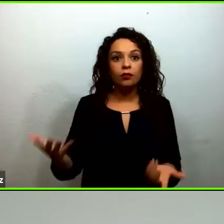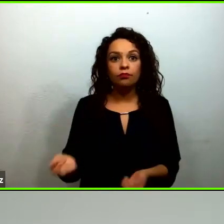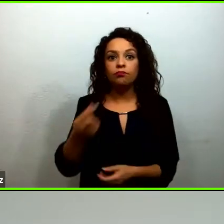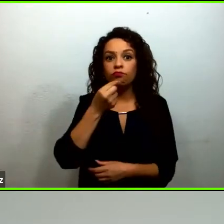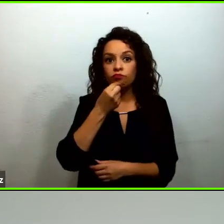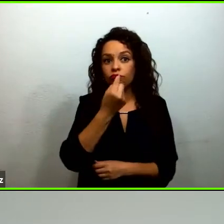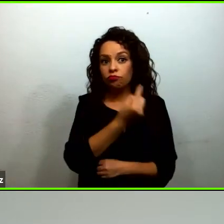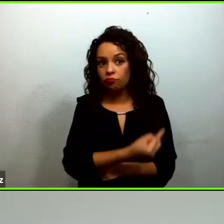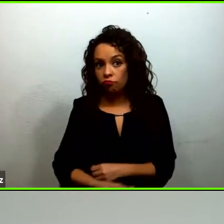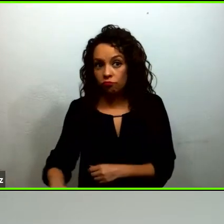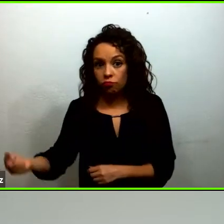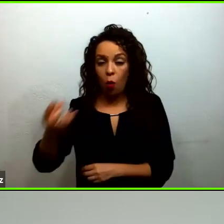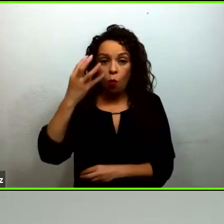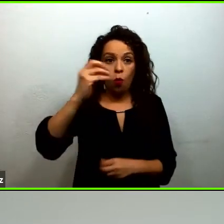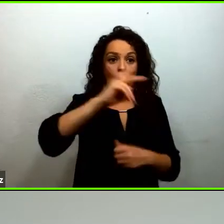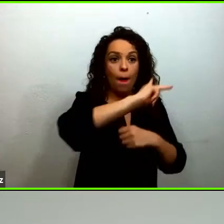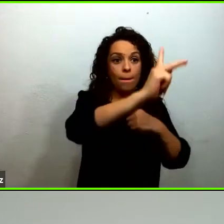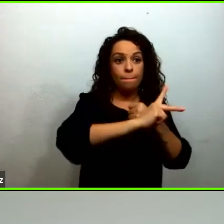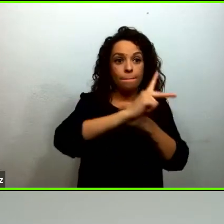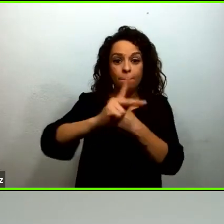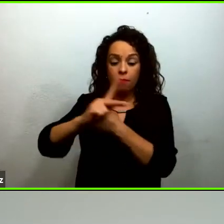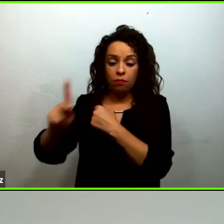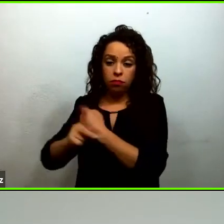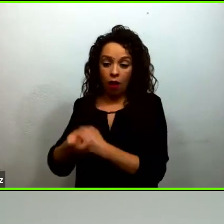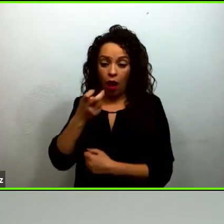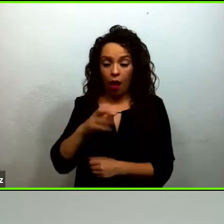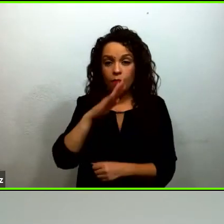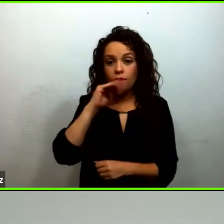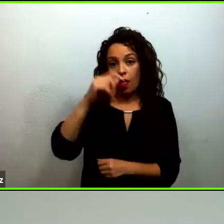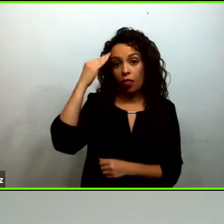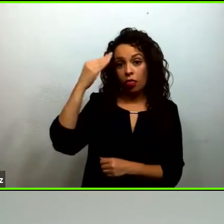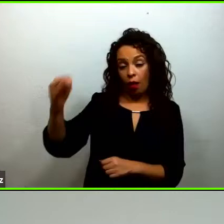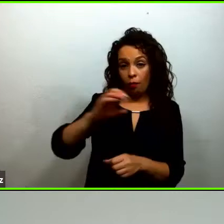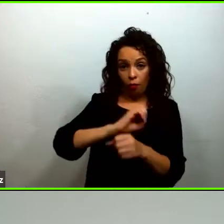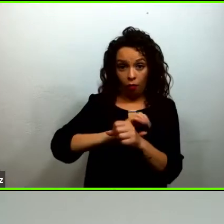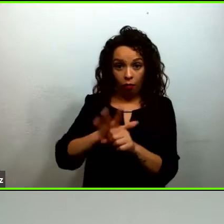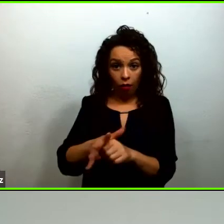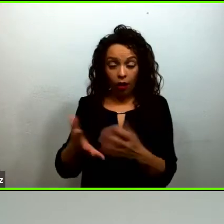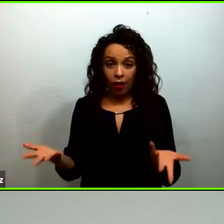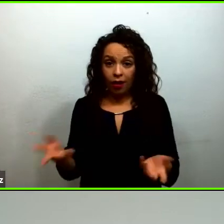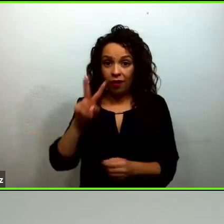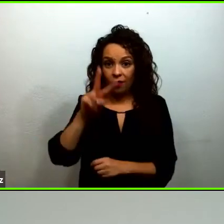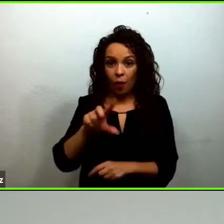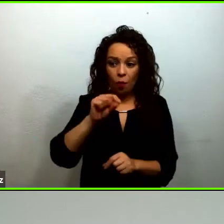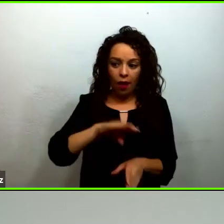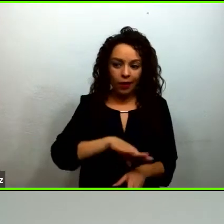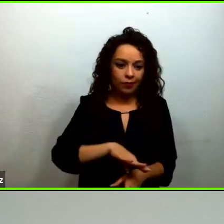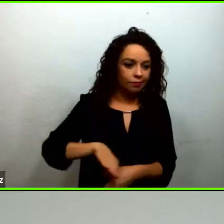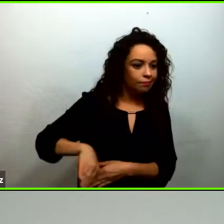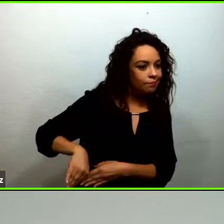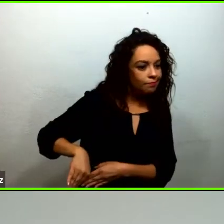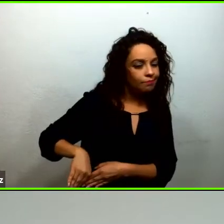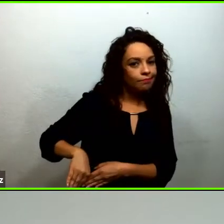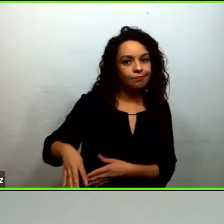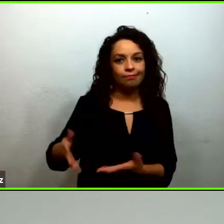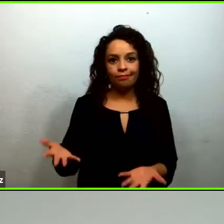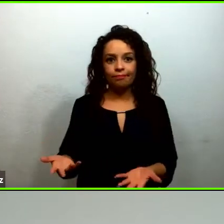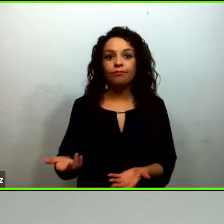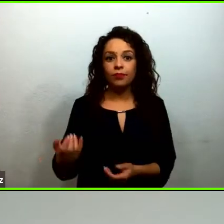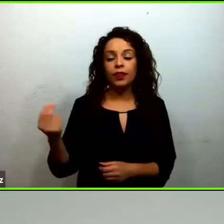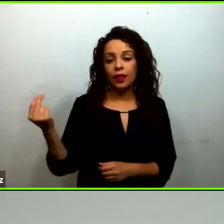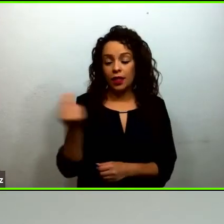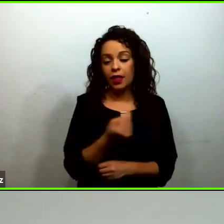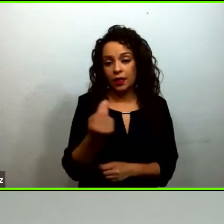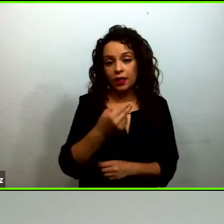países en el contexto del COVID lo han dejado un poco de lado y sabemos que esta etapa tiene una